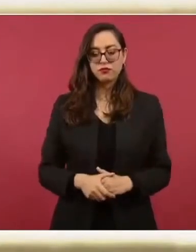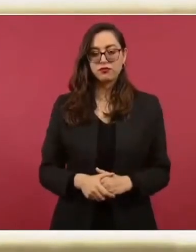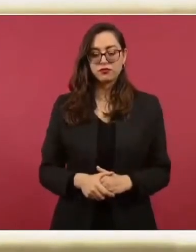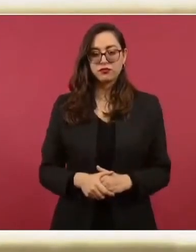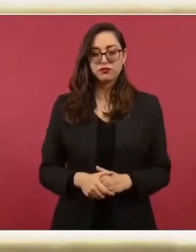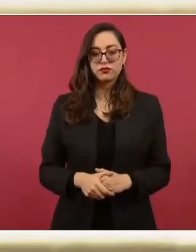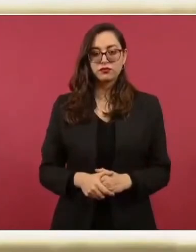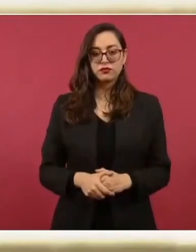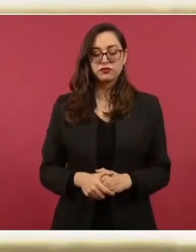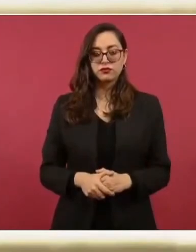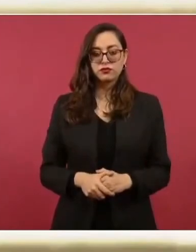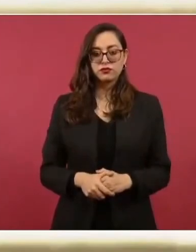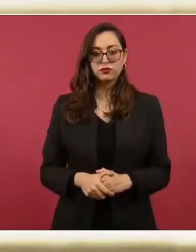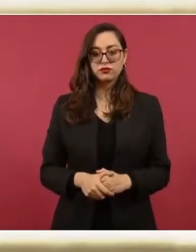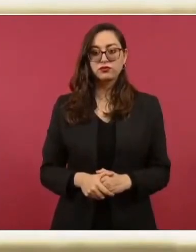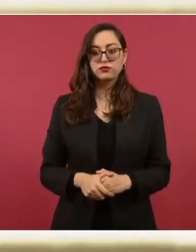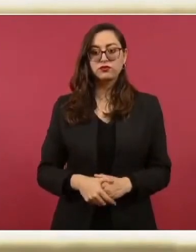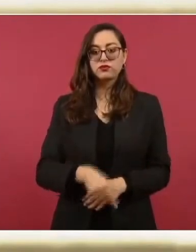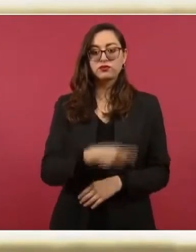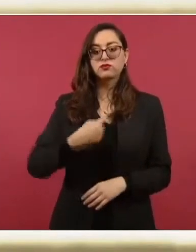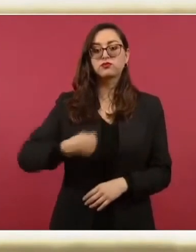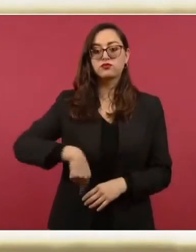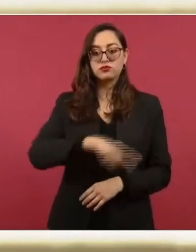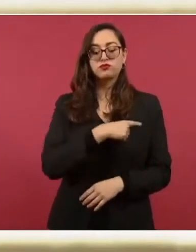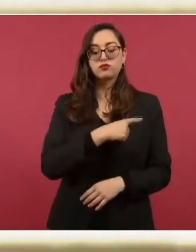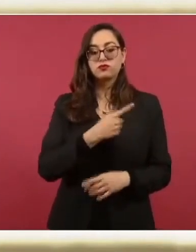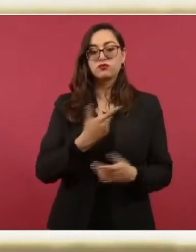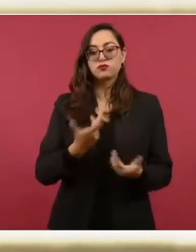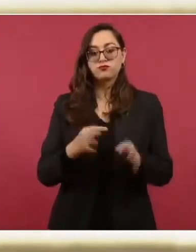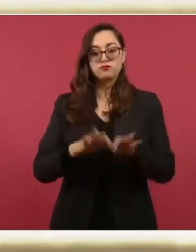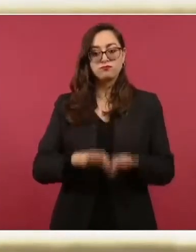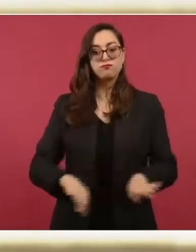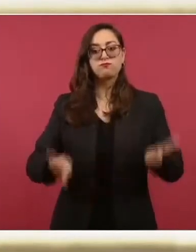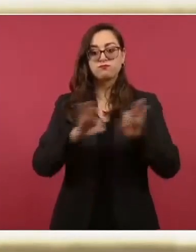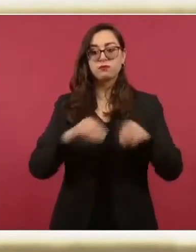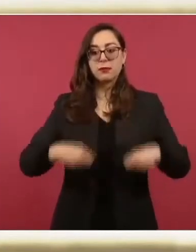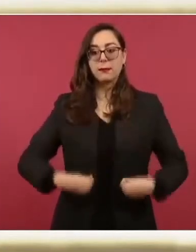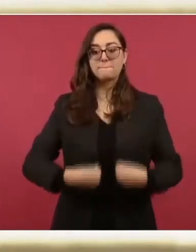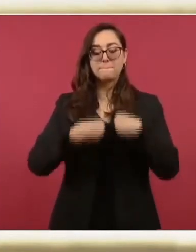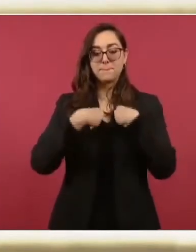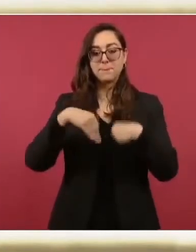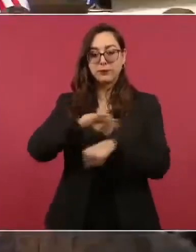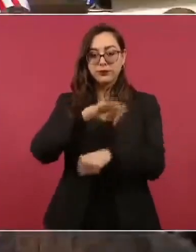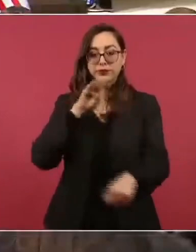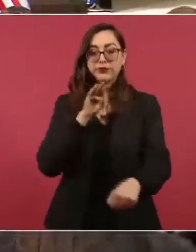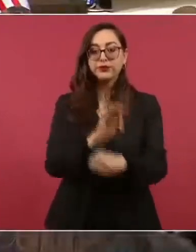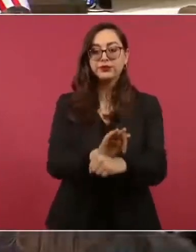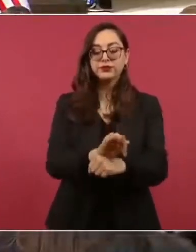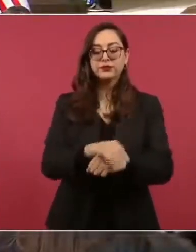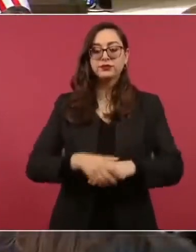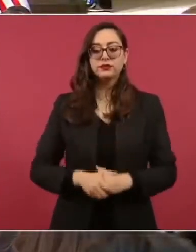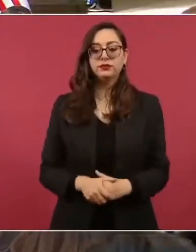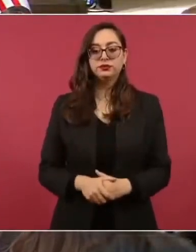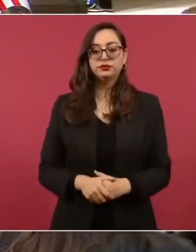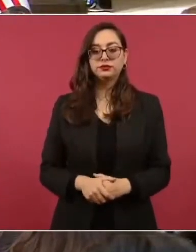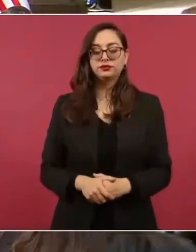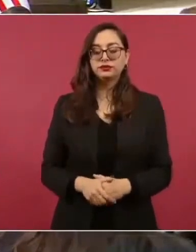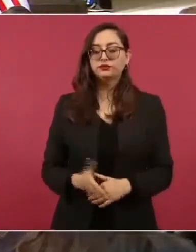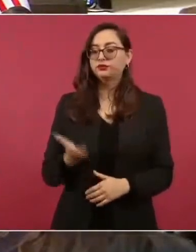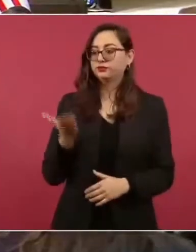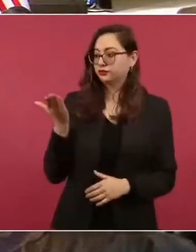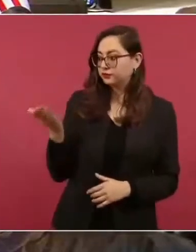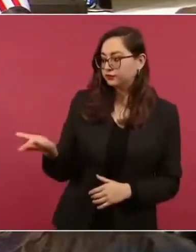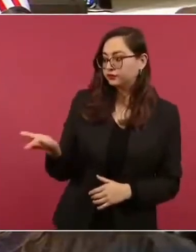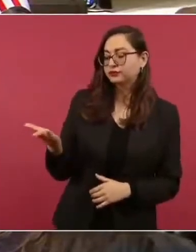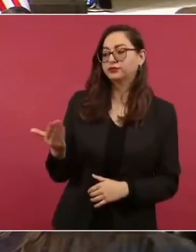defendiendo la vida. Les comentaba yo al primer ministro Trudeau,